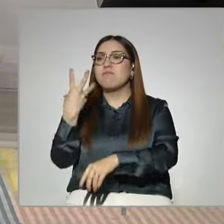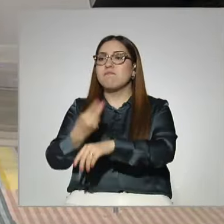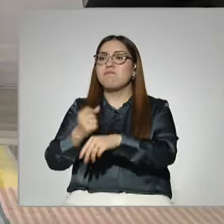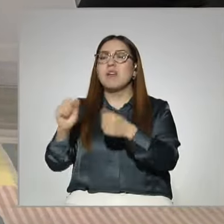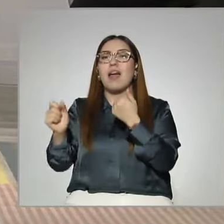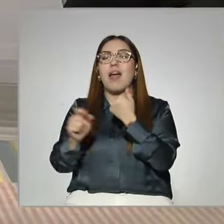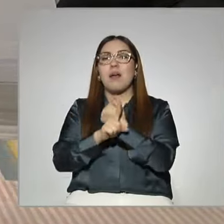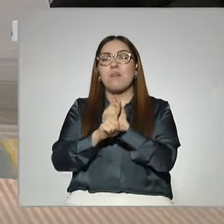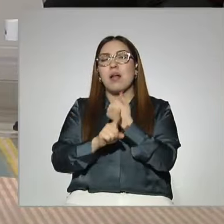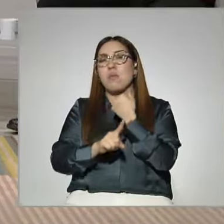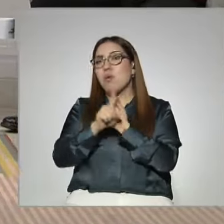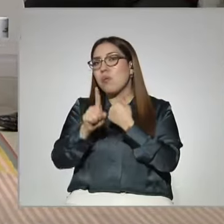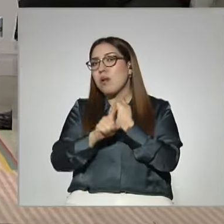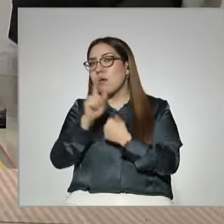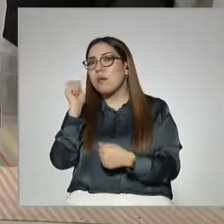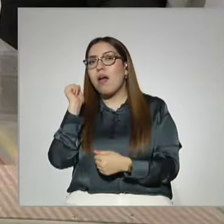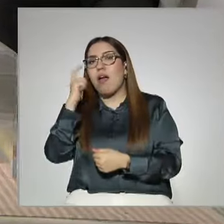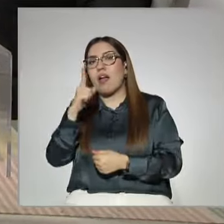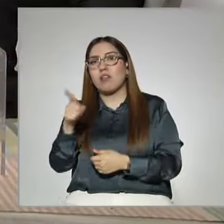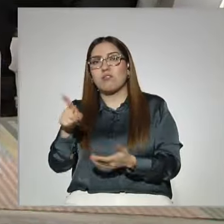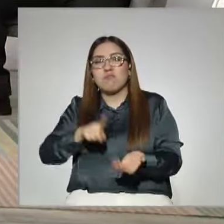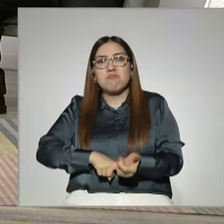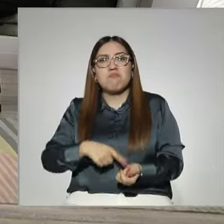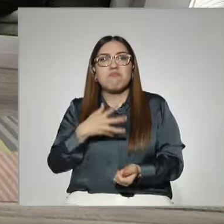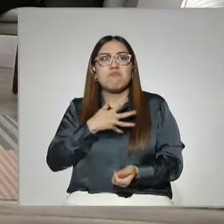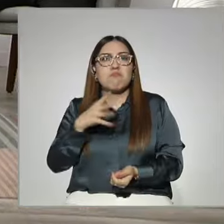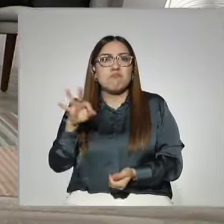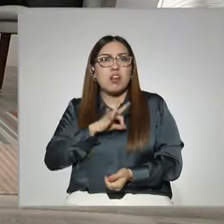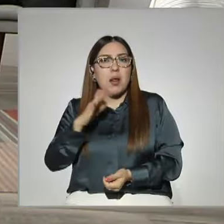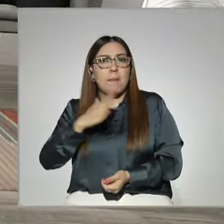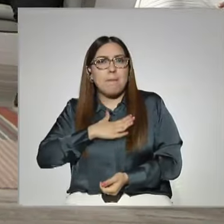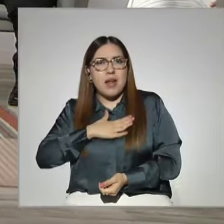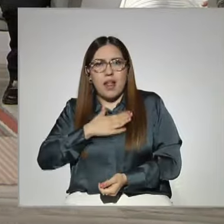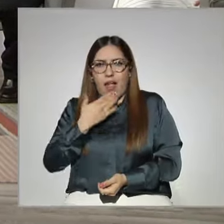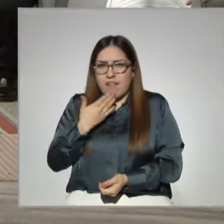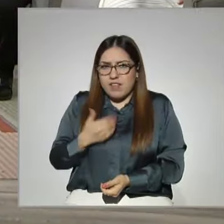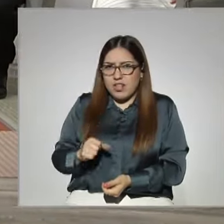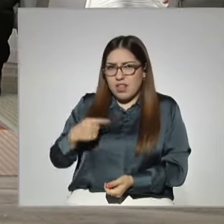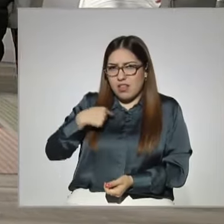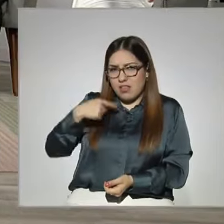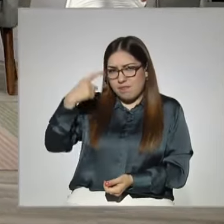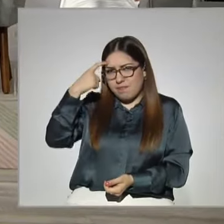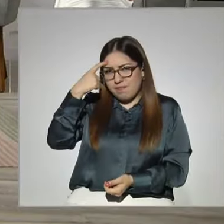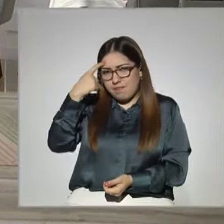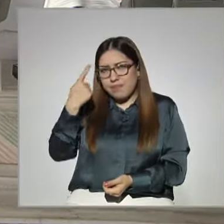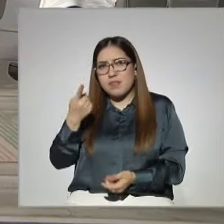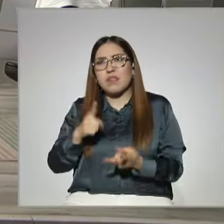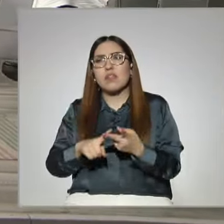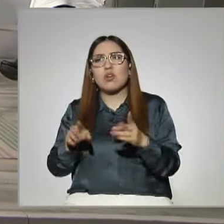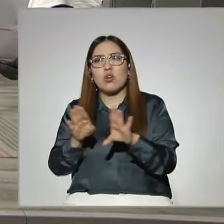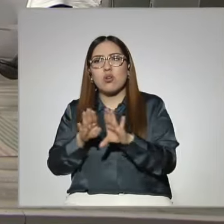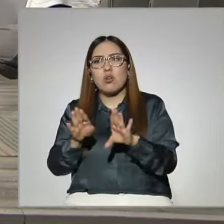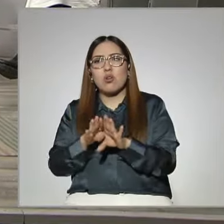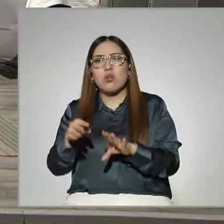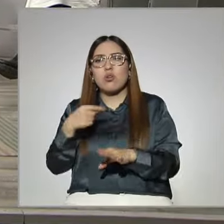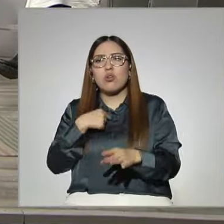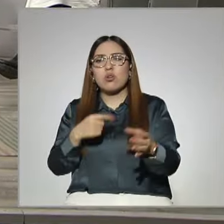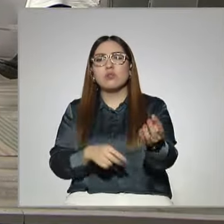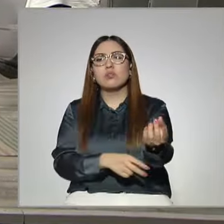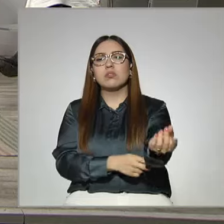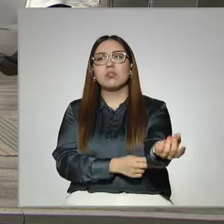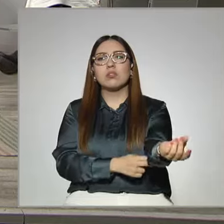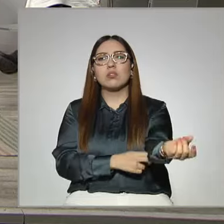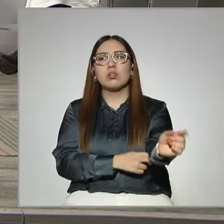problemas que impliquen tu habilidad crítica, tu criterio, tu capacidad para tomar